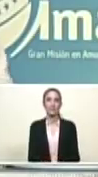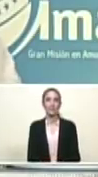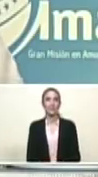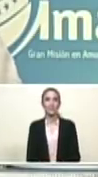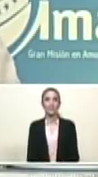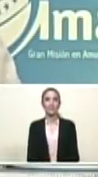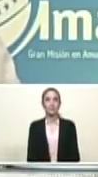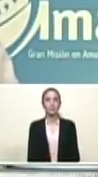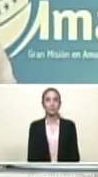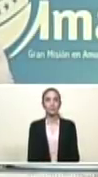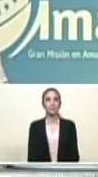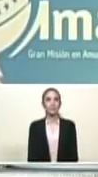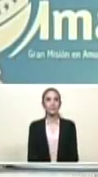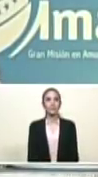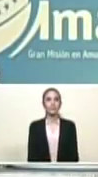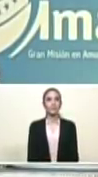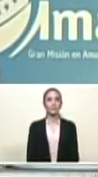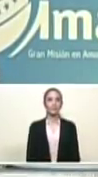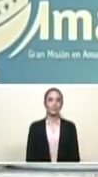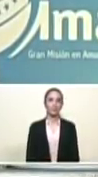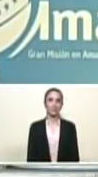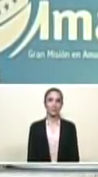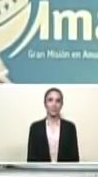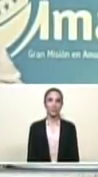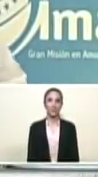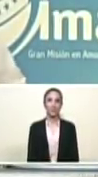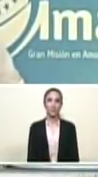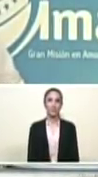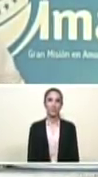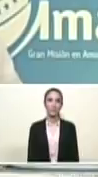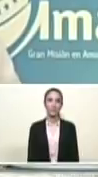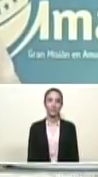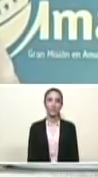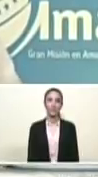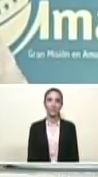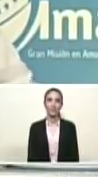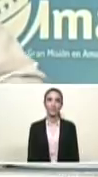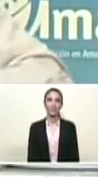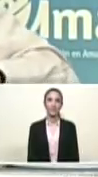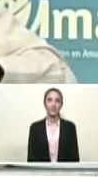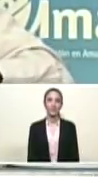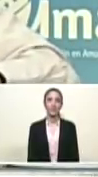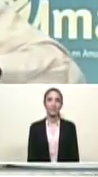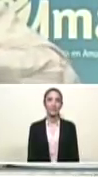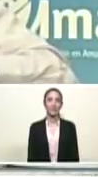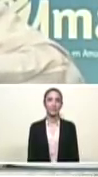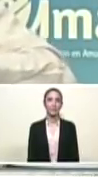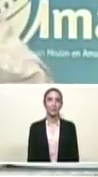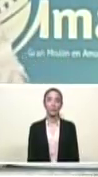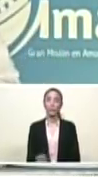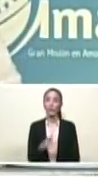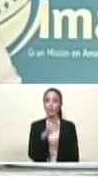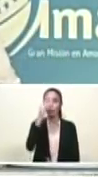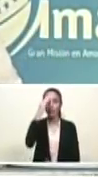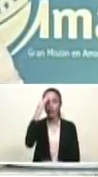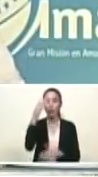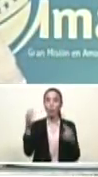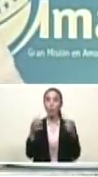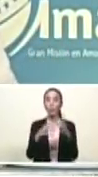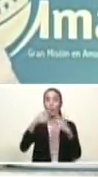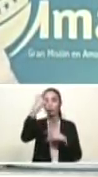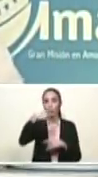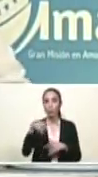Ya saben, en la jornada, compañero Elías, en las jornadas del movimiento Somos Venezuela Gobierno,